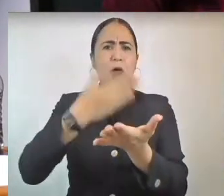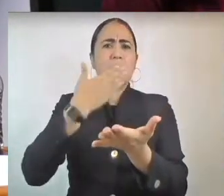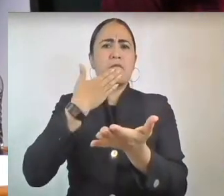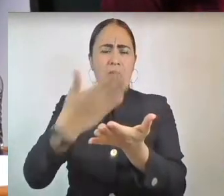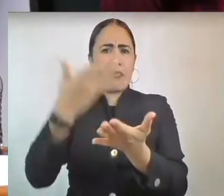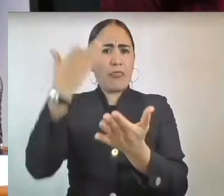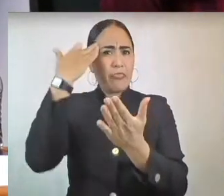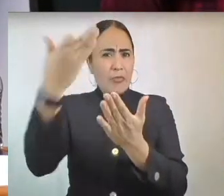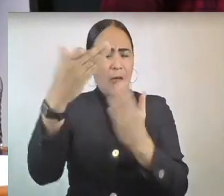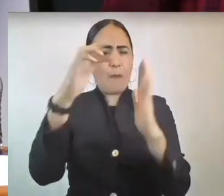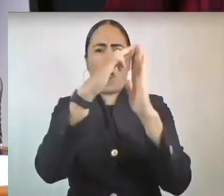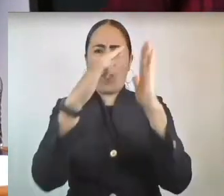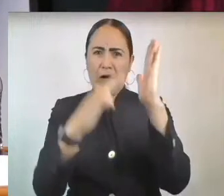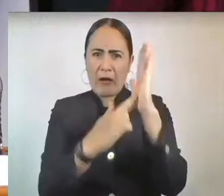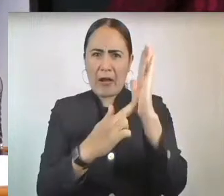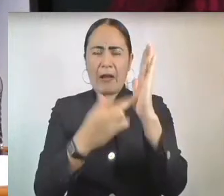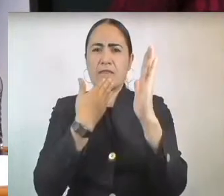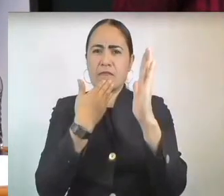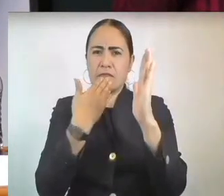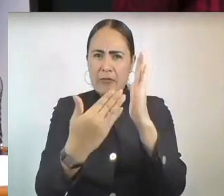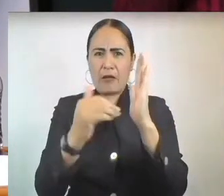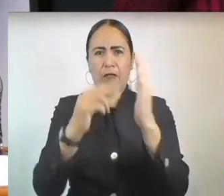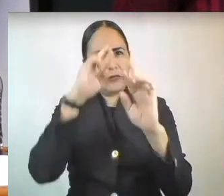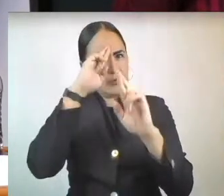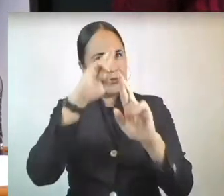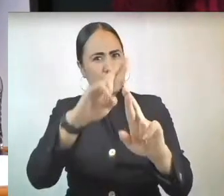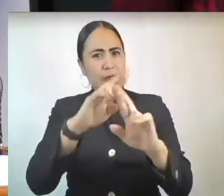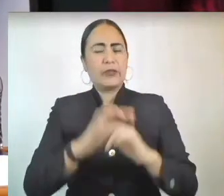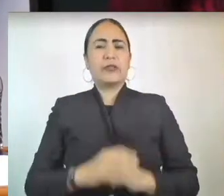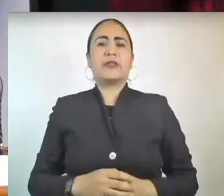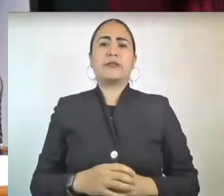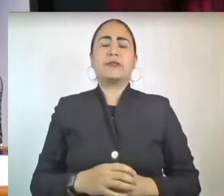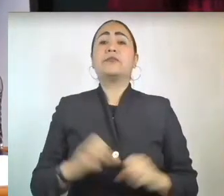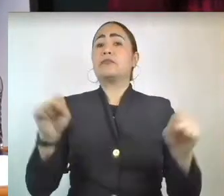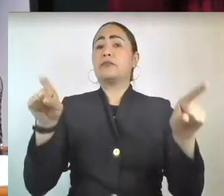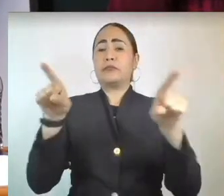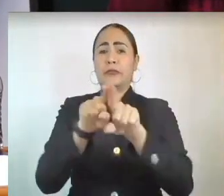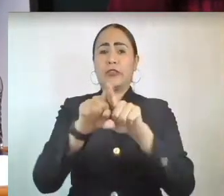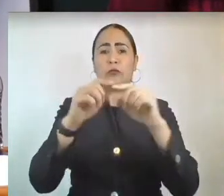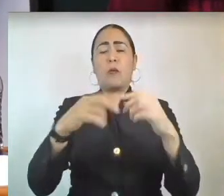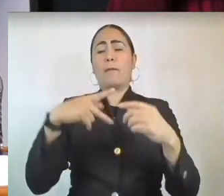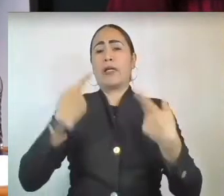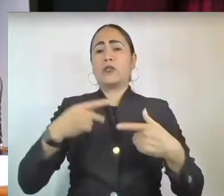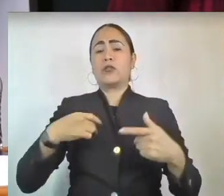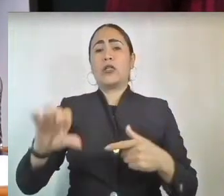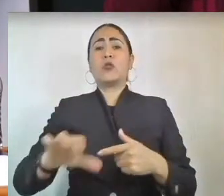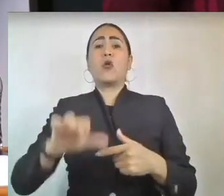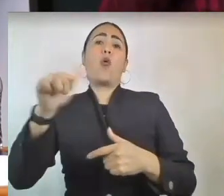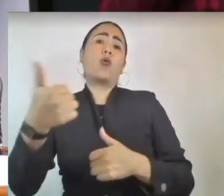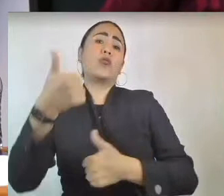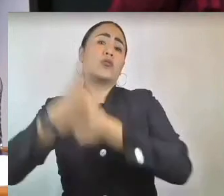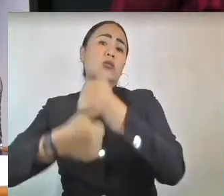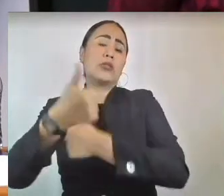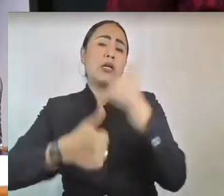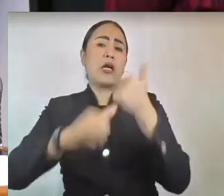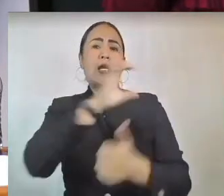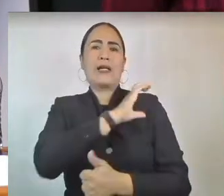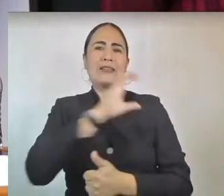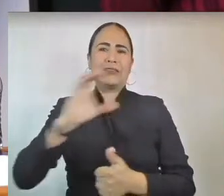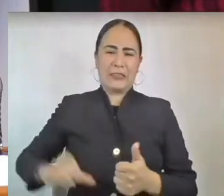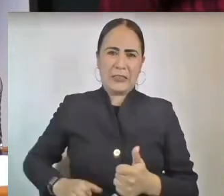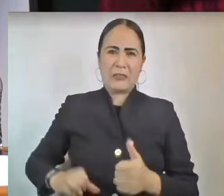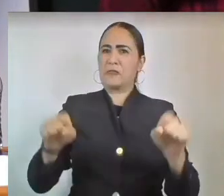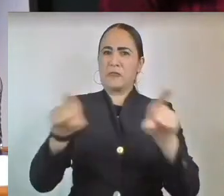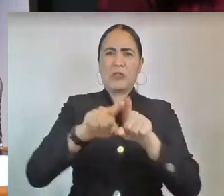establecidos en el presente proceso, comparecer en igualdad de condiciones que las demás candidatas y candidatos y de ser